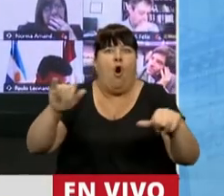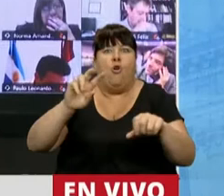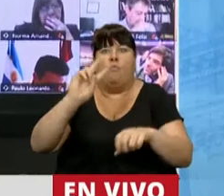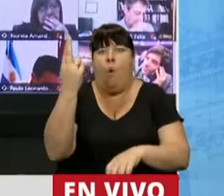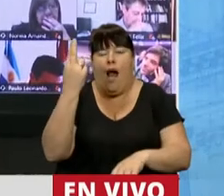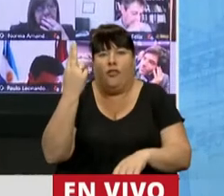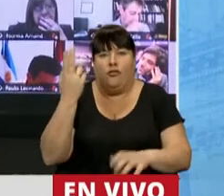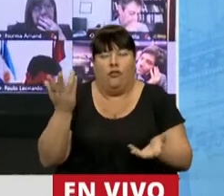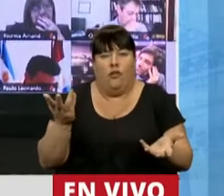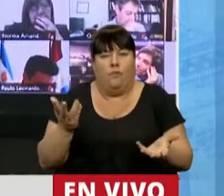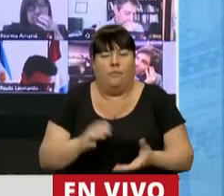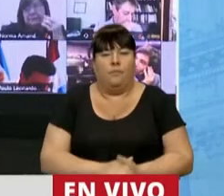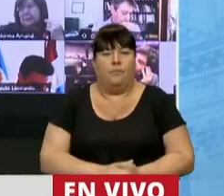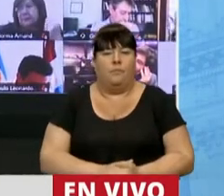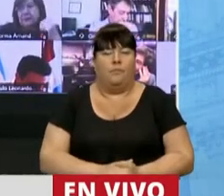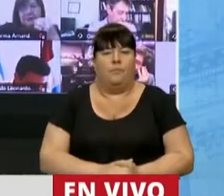muerte.